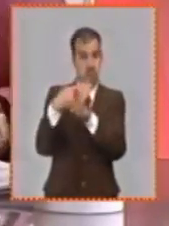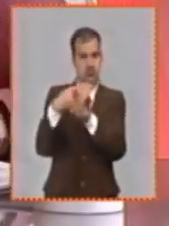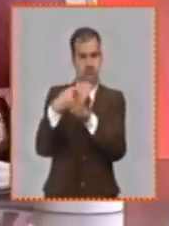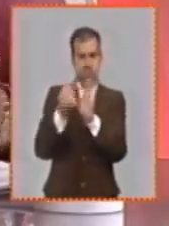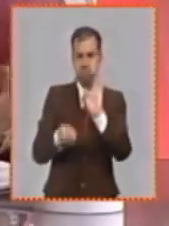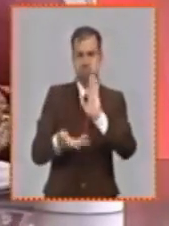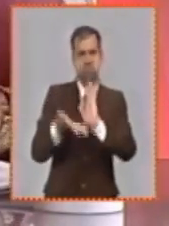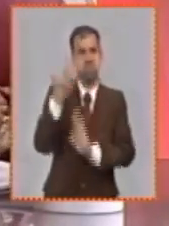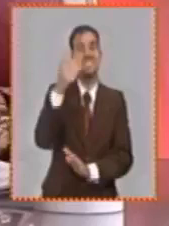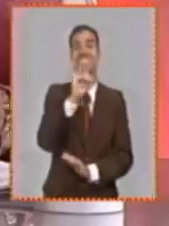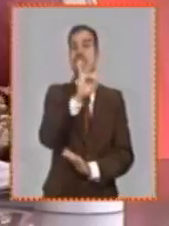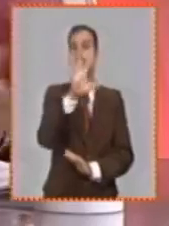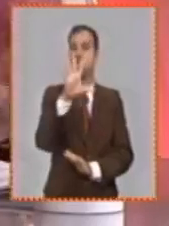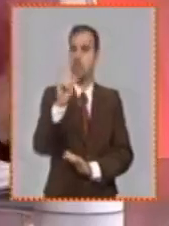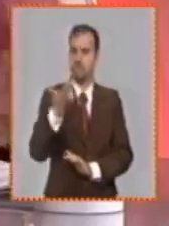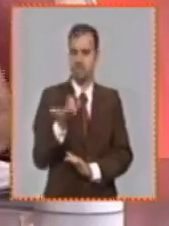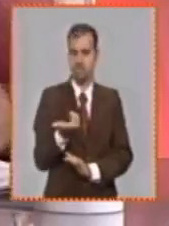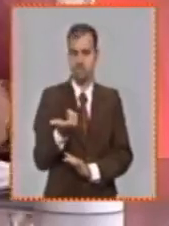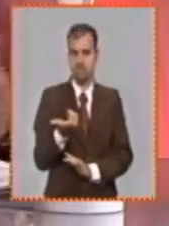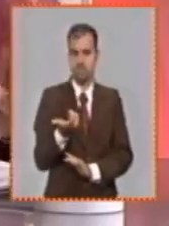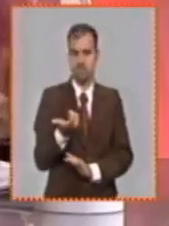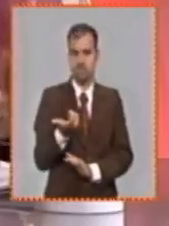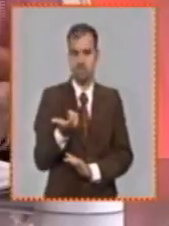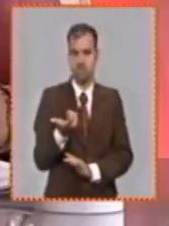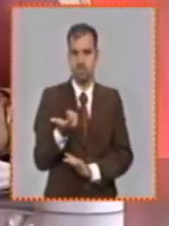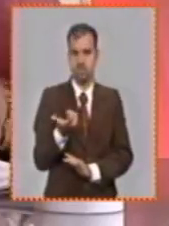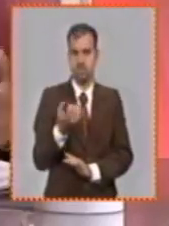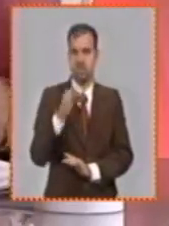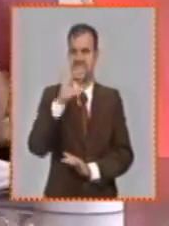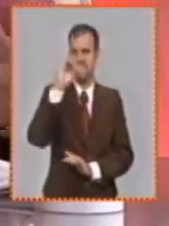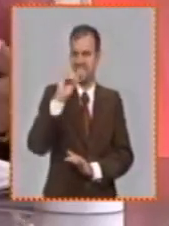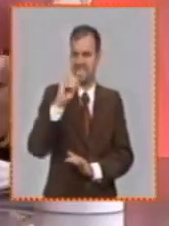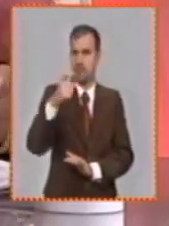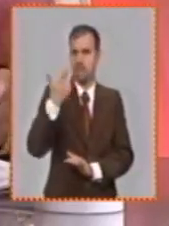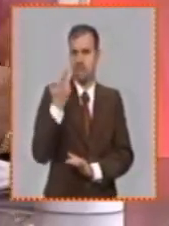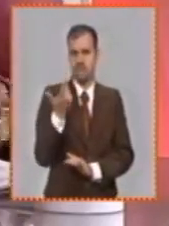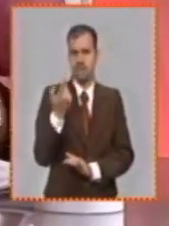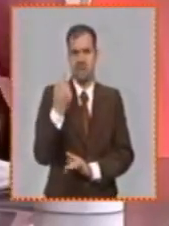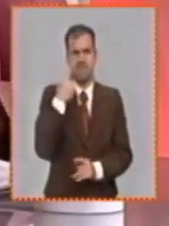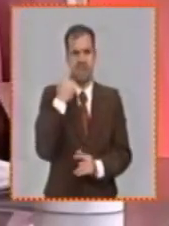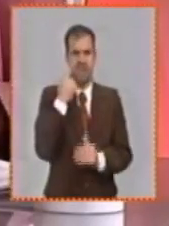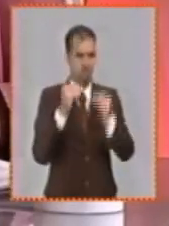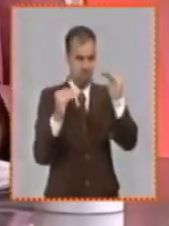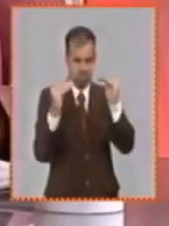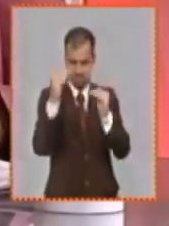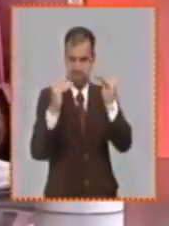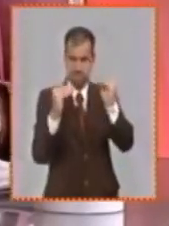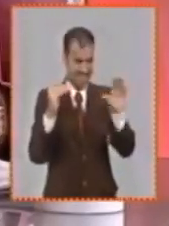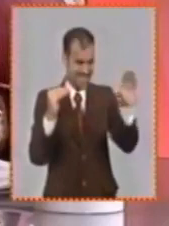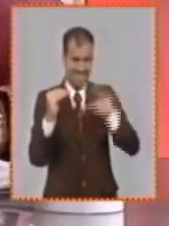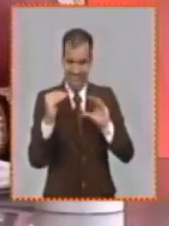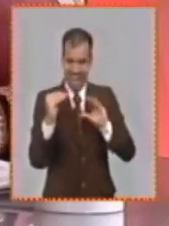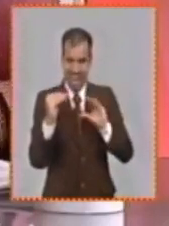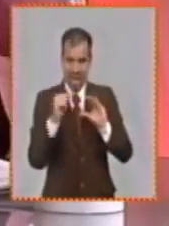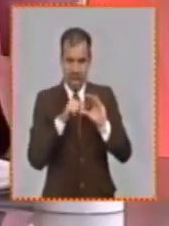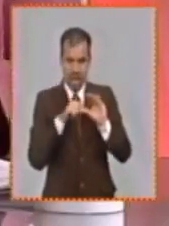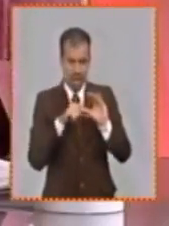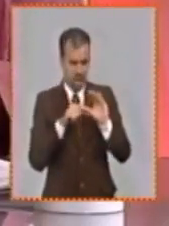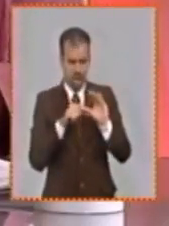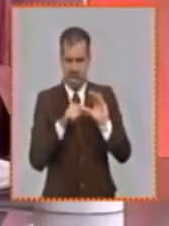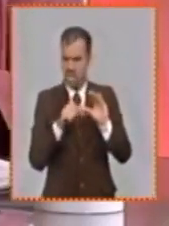70 pesos en niveles salariales o en escalas salariales que realmente no están diseñadas para